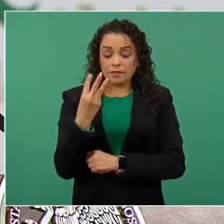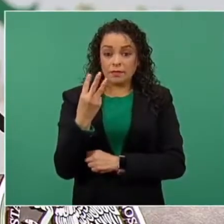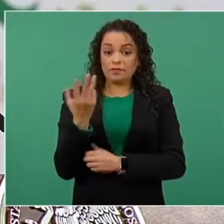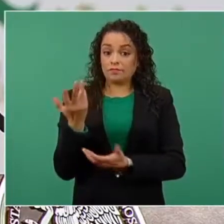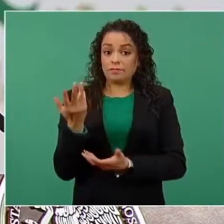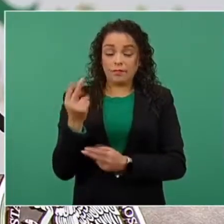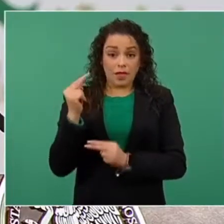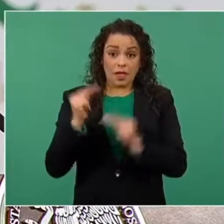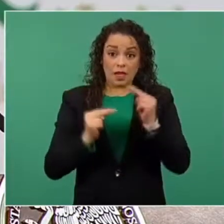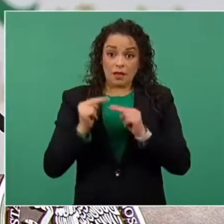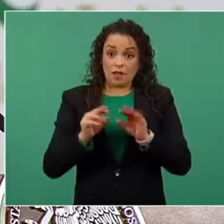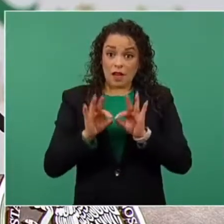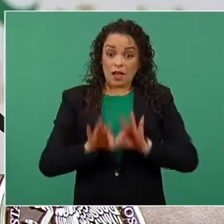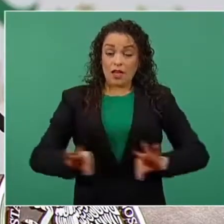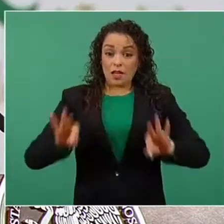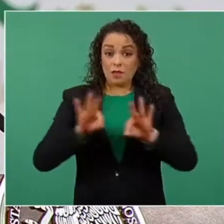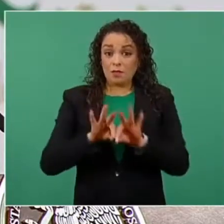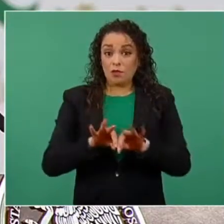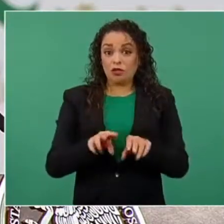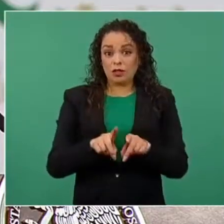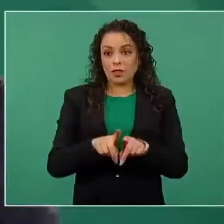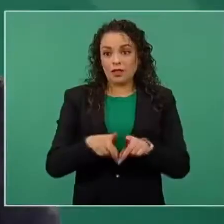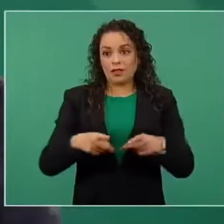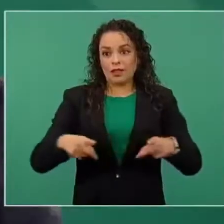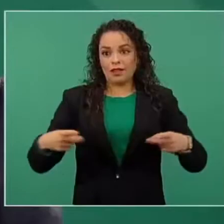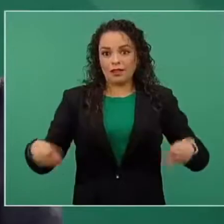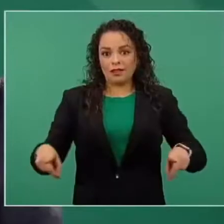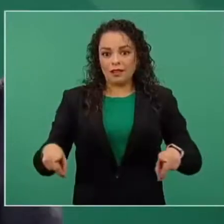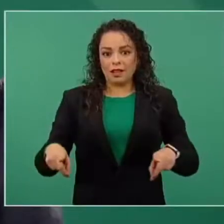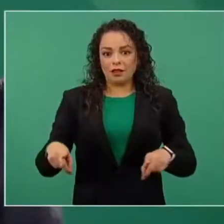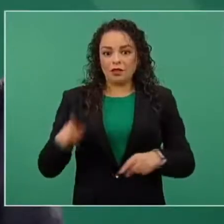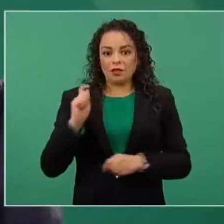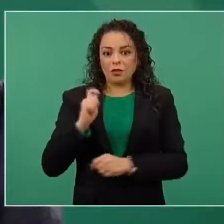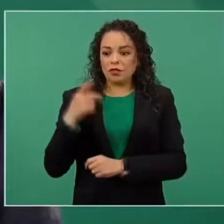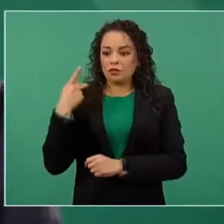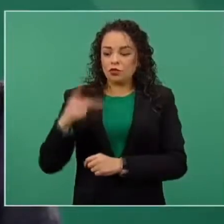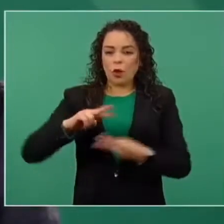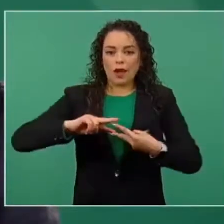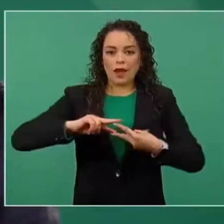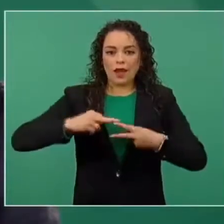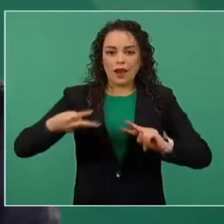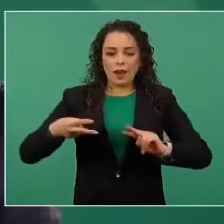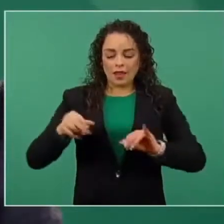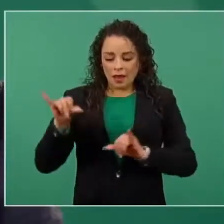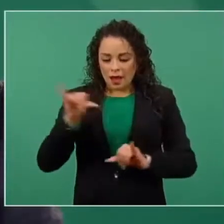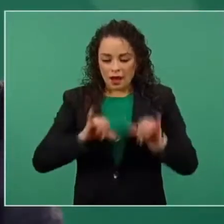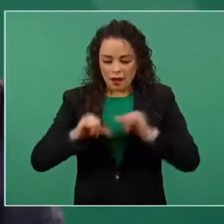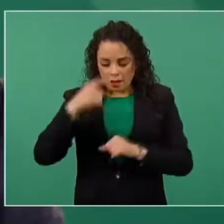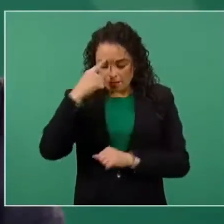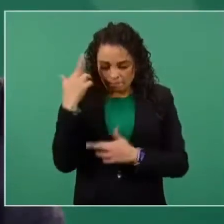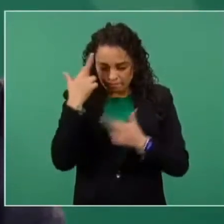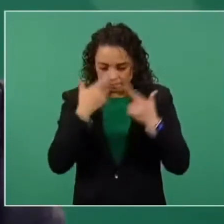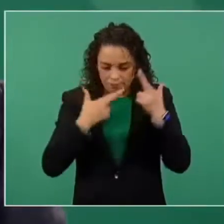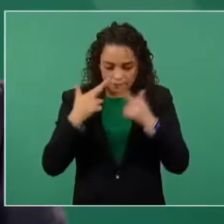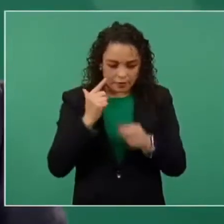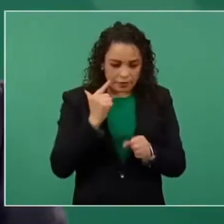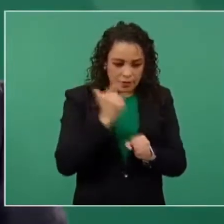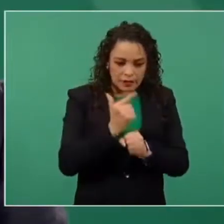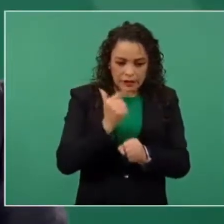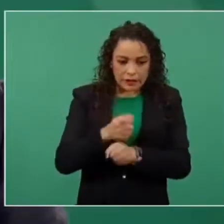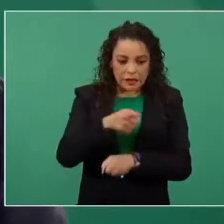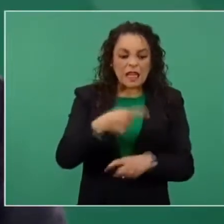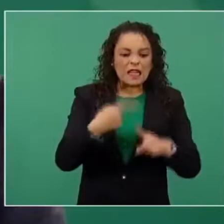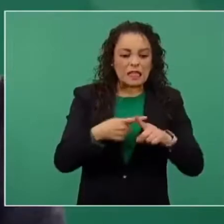importante de desarrollo en las capacidades de los laboratorios genéticos para garantizar la identificación. Destacan, por